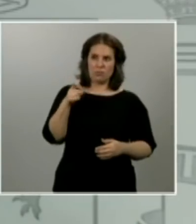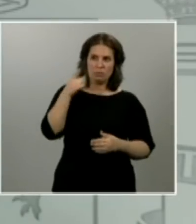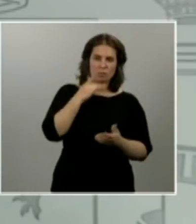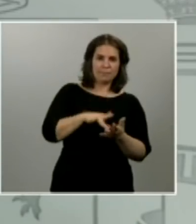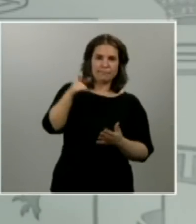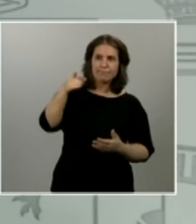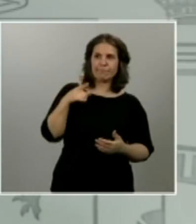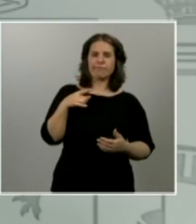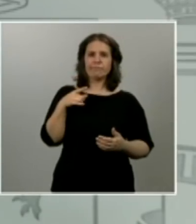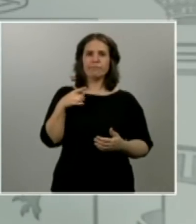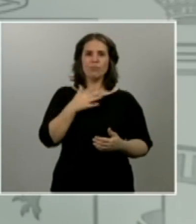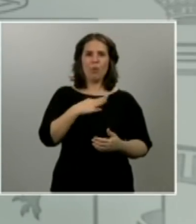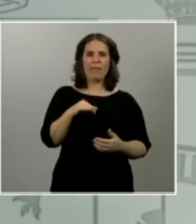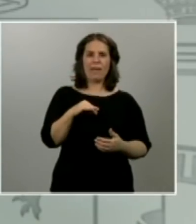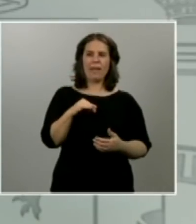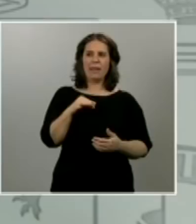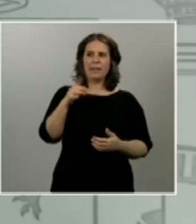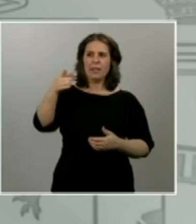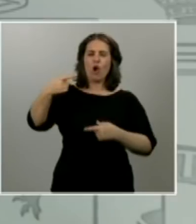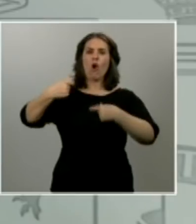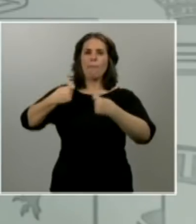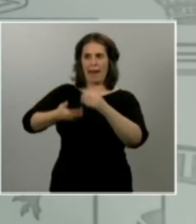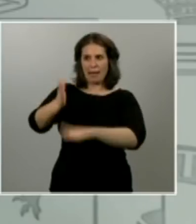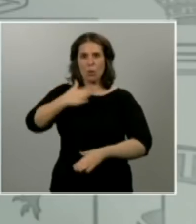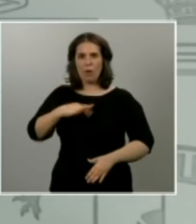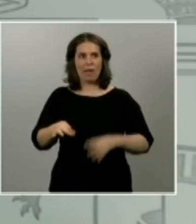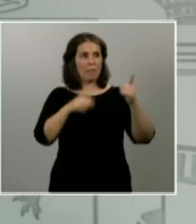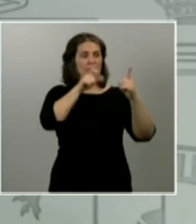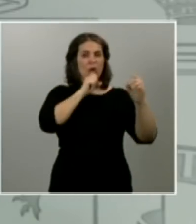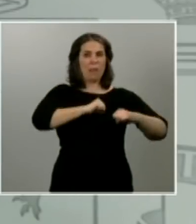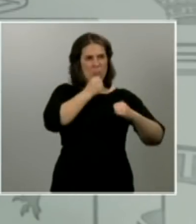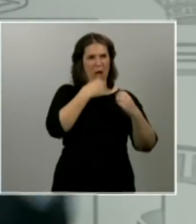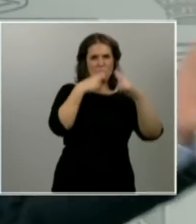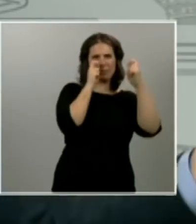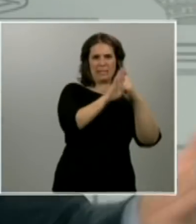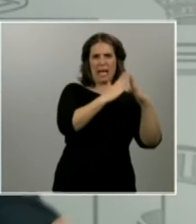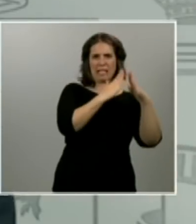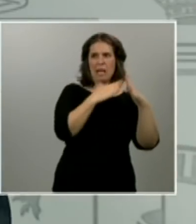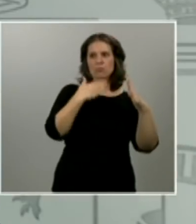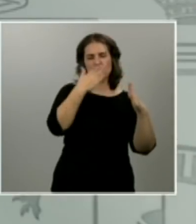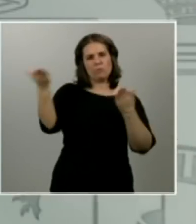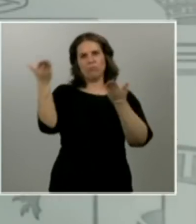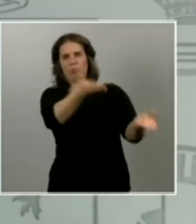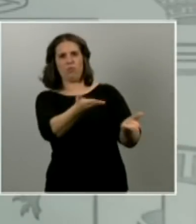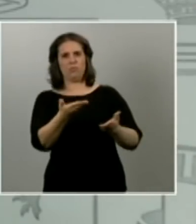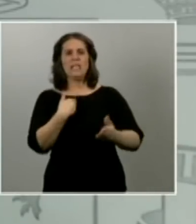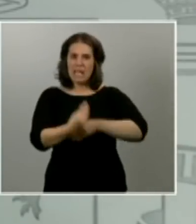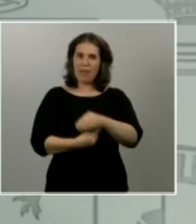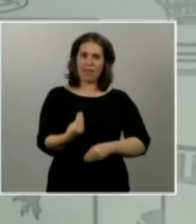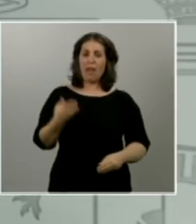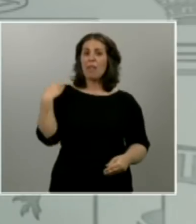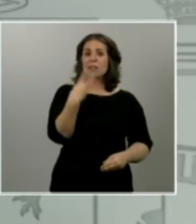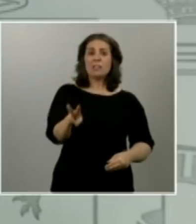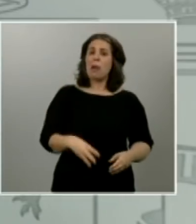una persona que es mayor pues evidentemente se están haciendo en comunidades eso hace tres semanas a lo mejor pues no